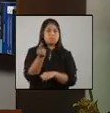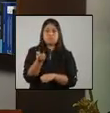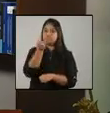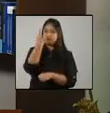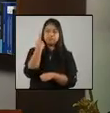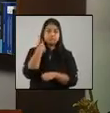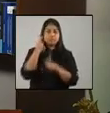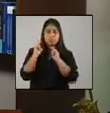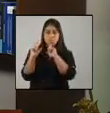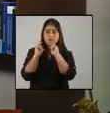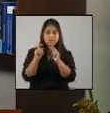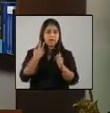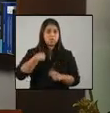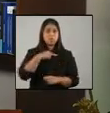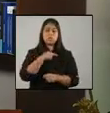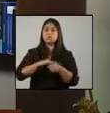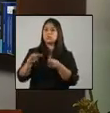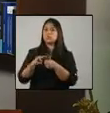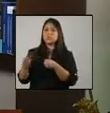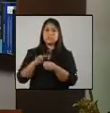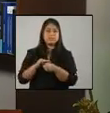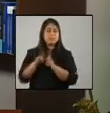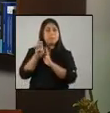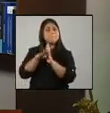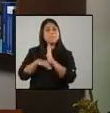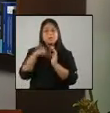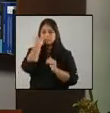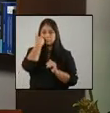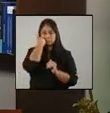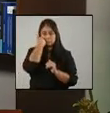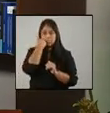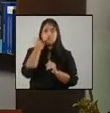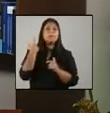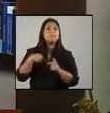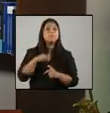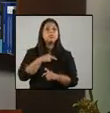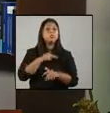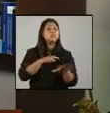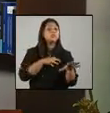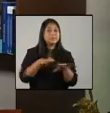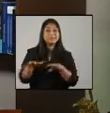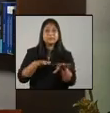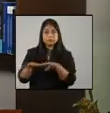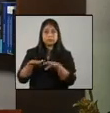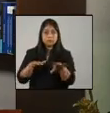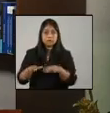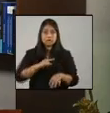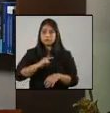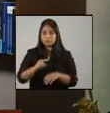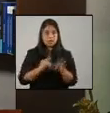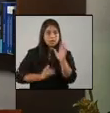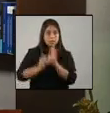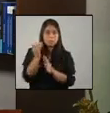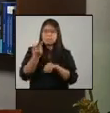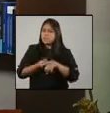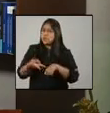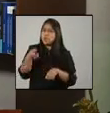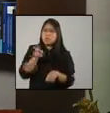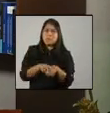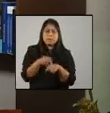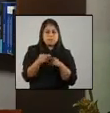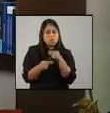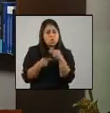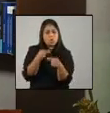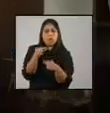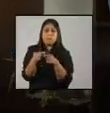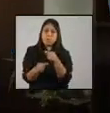proteger a nuestro municipio de más contagios. Para que nuestras actividades sean lo más regulares posibles en el menor